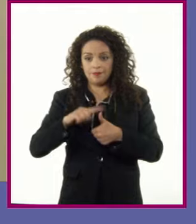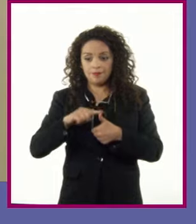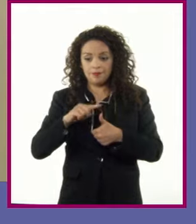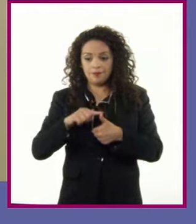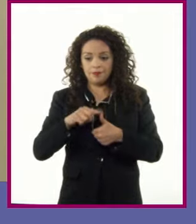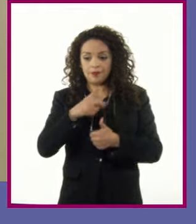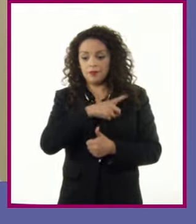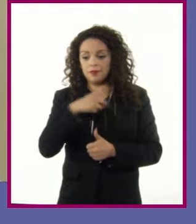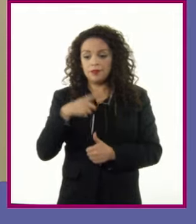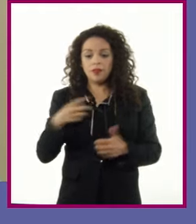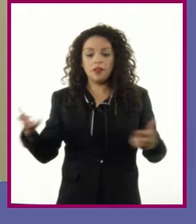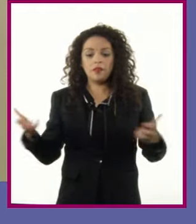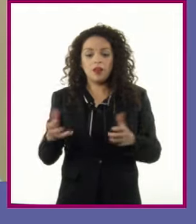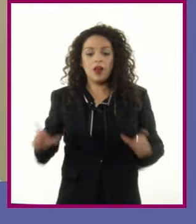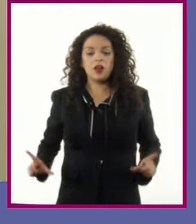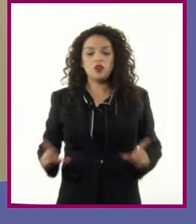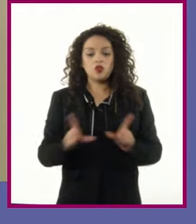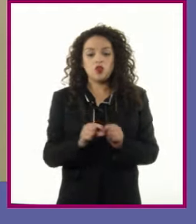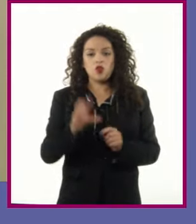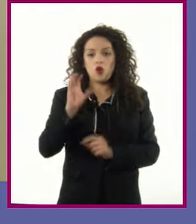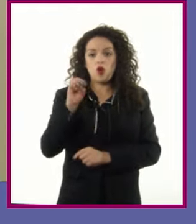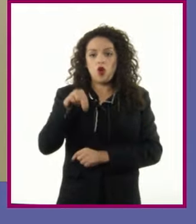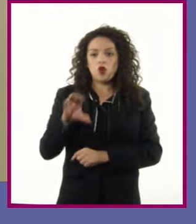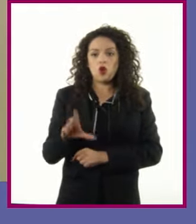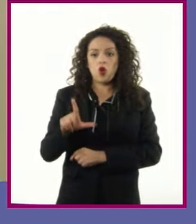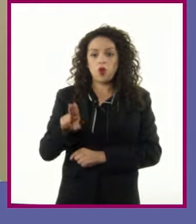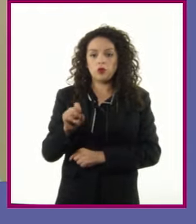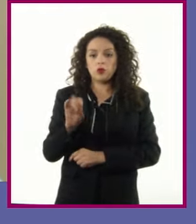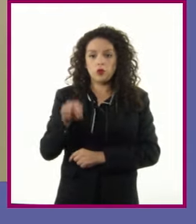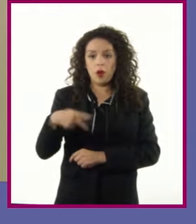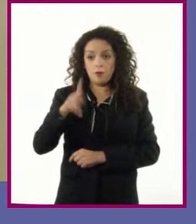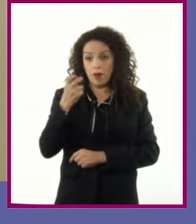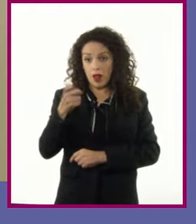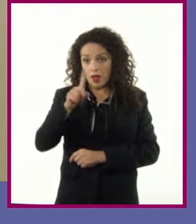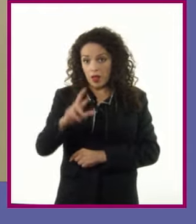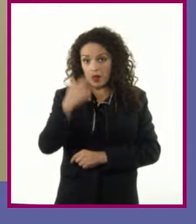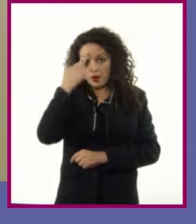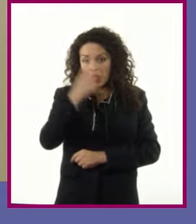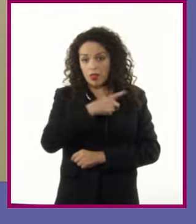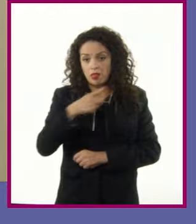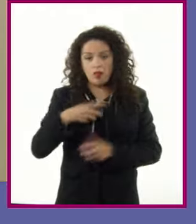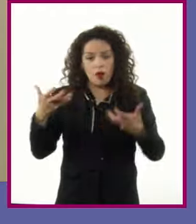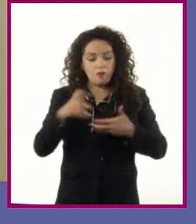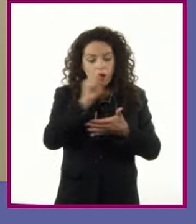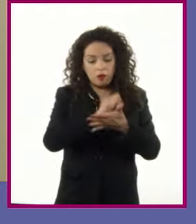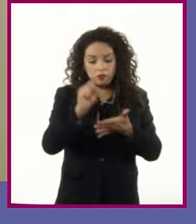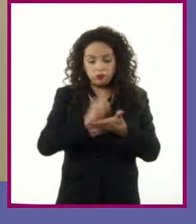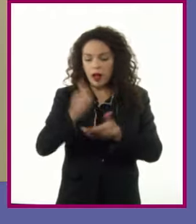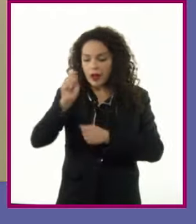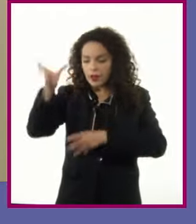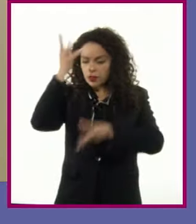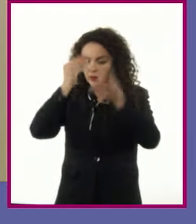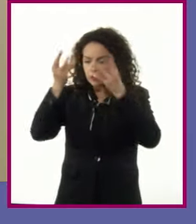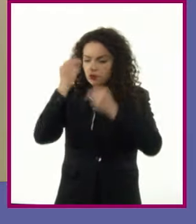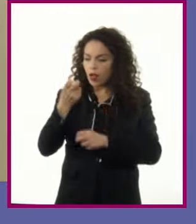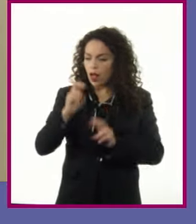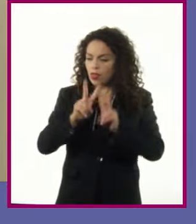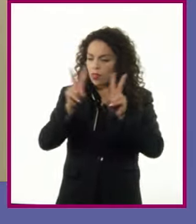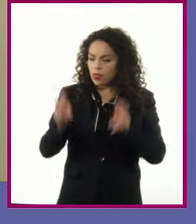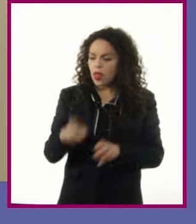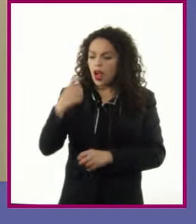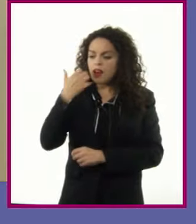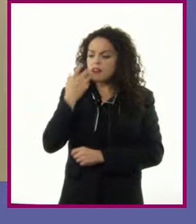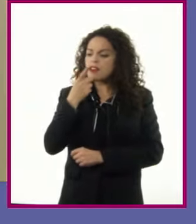Realiza una conclusión Pero recuerda que en esta sección Debes escribir lo que aprendiste del tema Y el